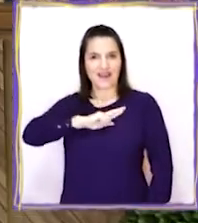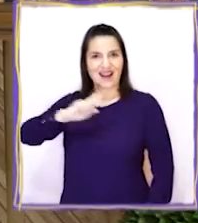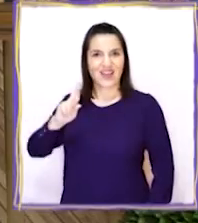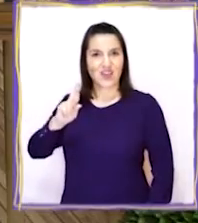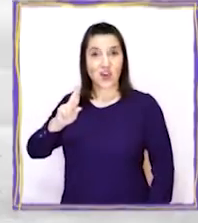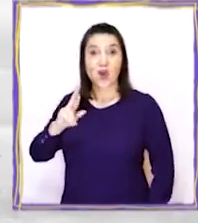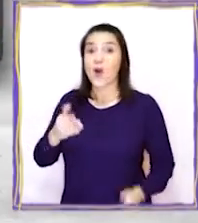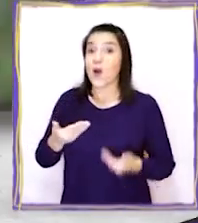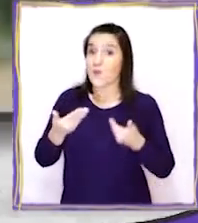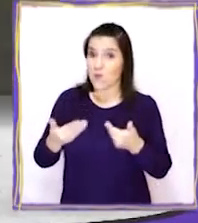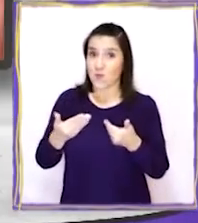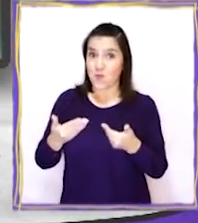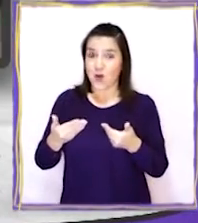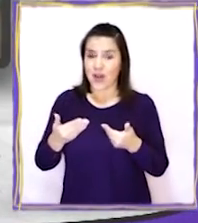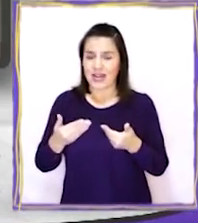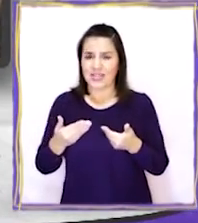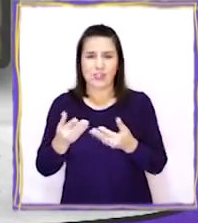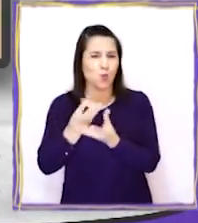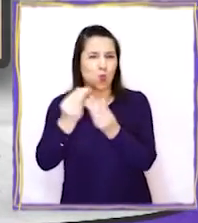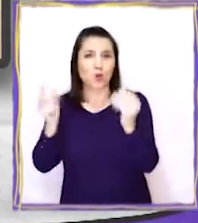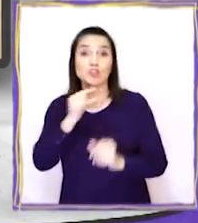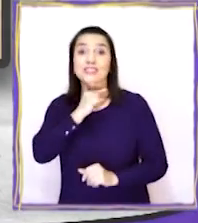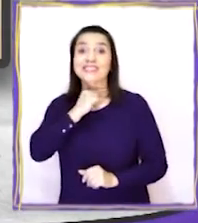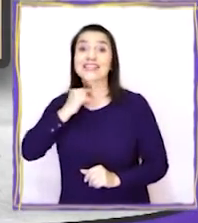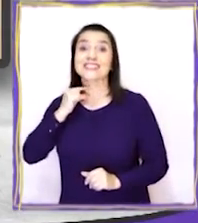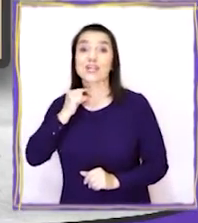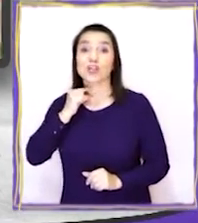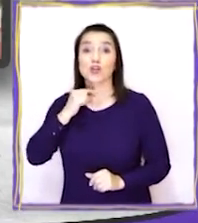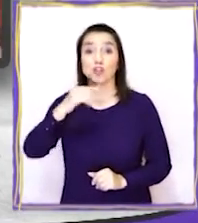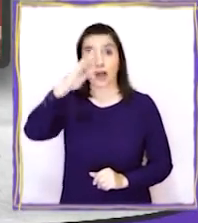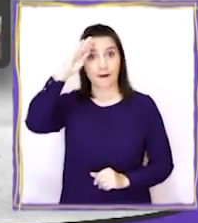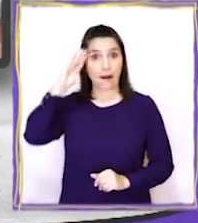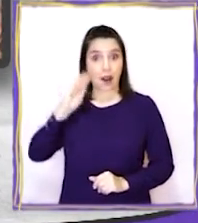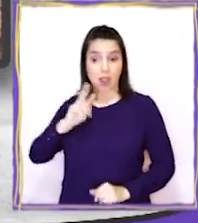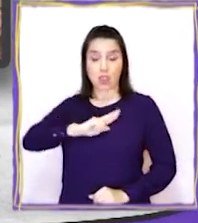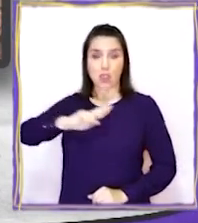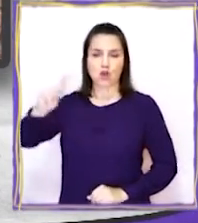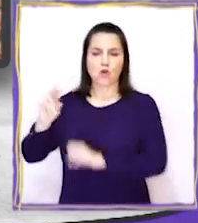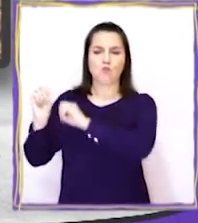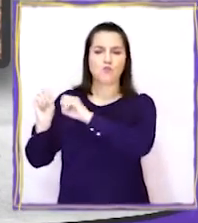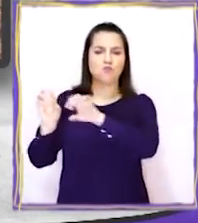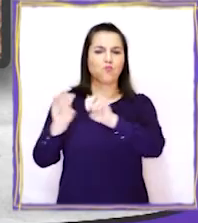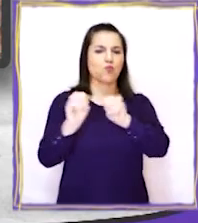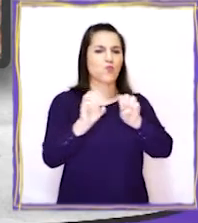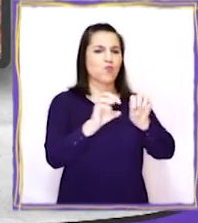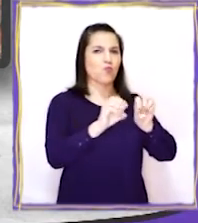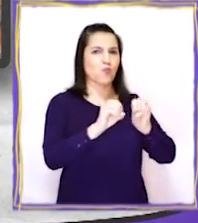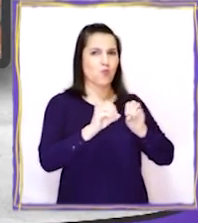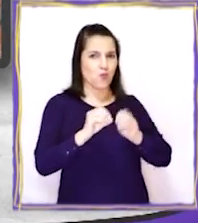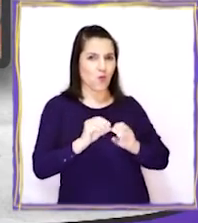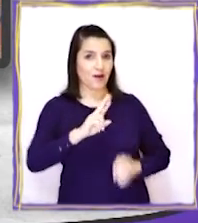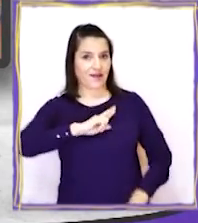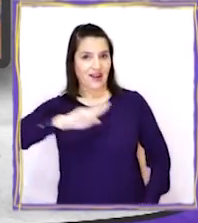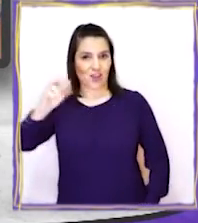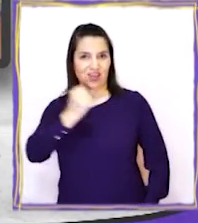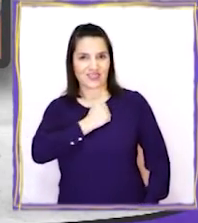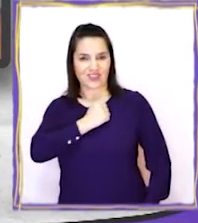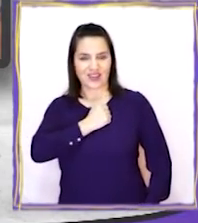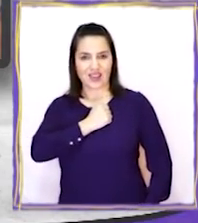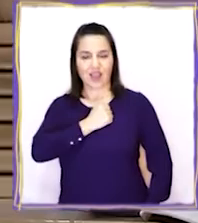religión. Por eso, trajimos a muchos sacerdotes y religiosos para expandir nuestras creencias.